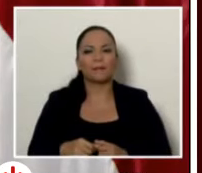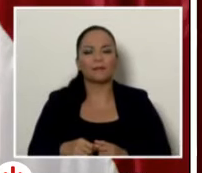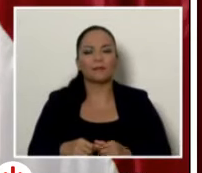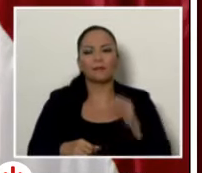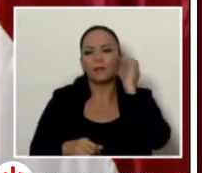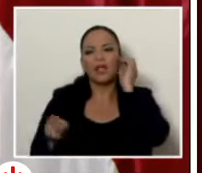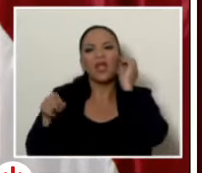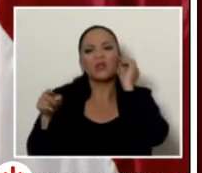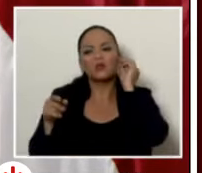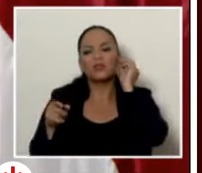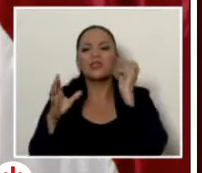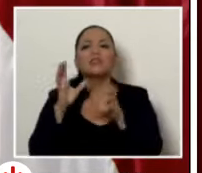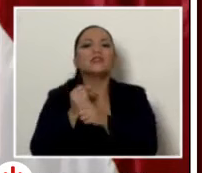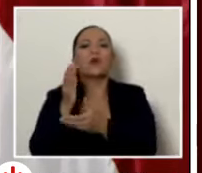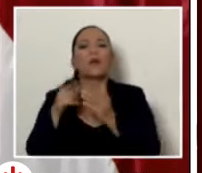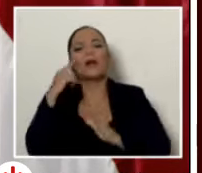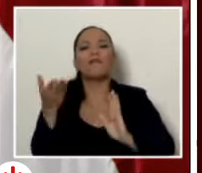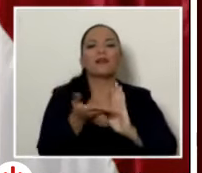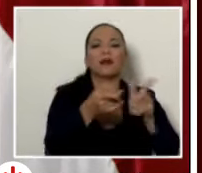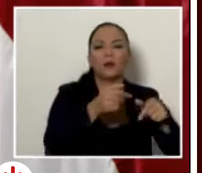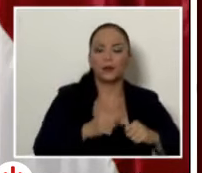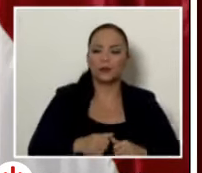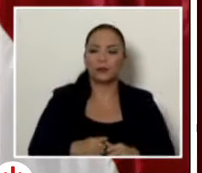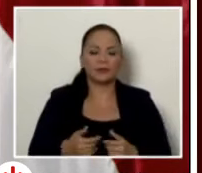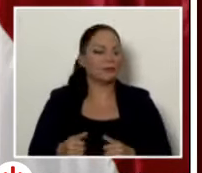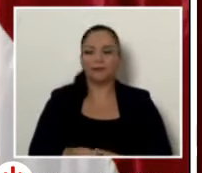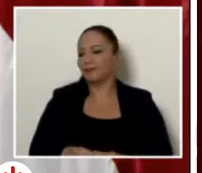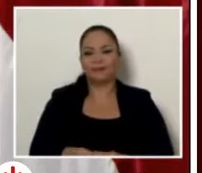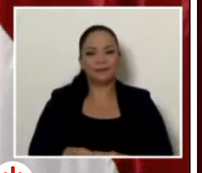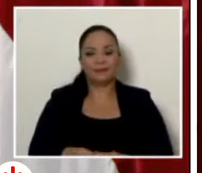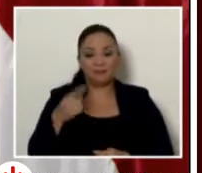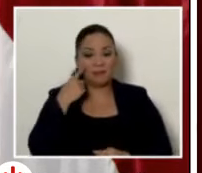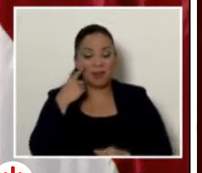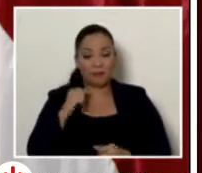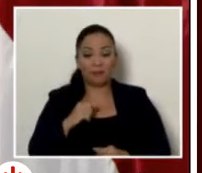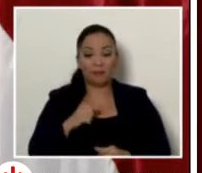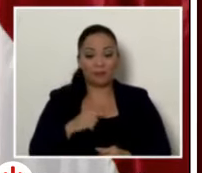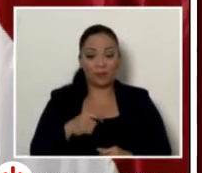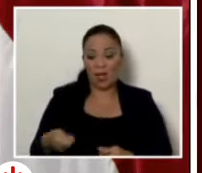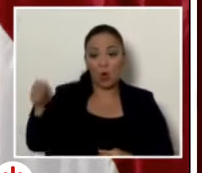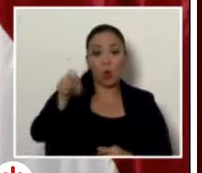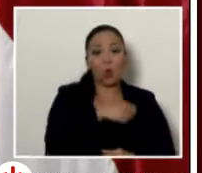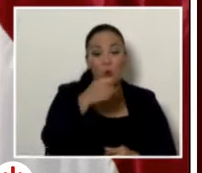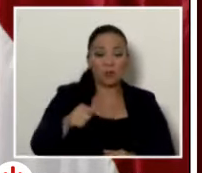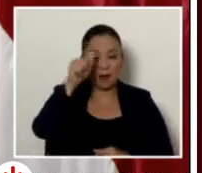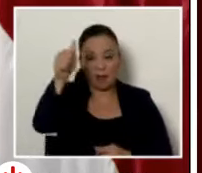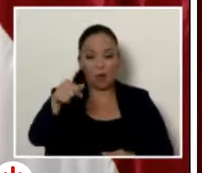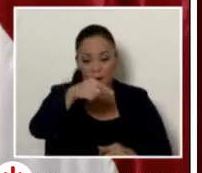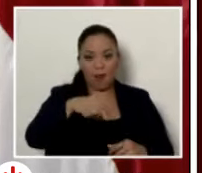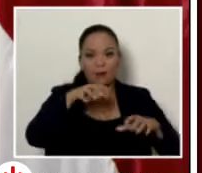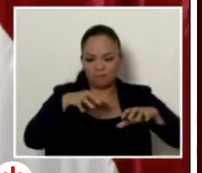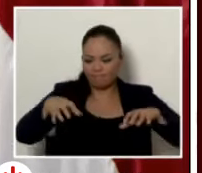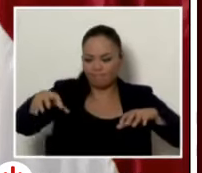afectarlos vea rincón chiquito todos esos pueblitos de la Guasima hay gente muy pobre que construyen